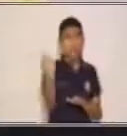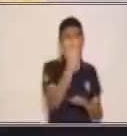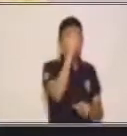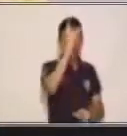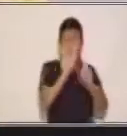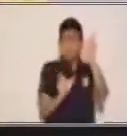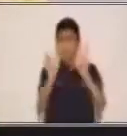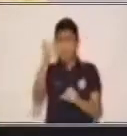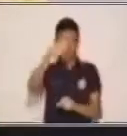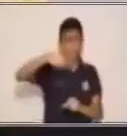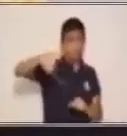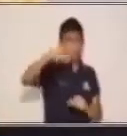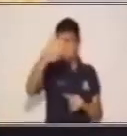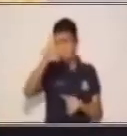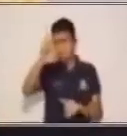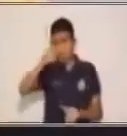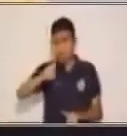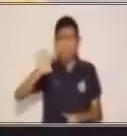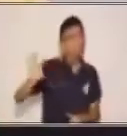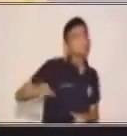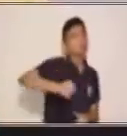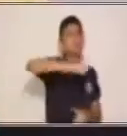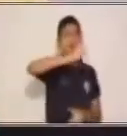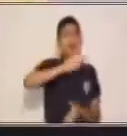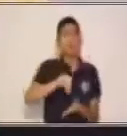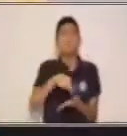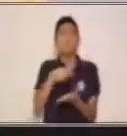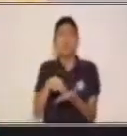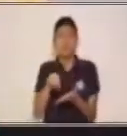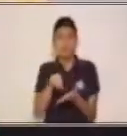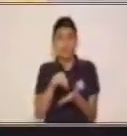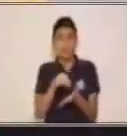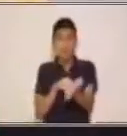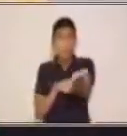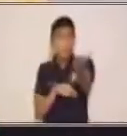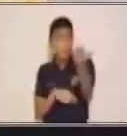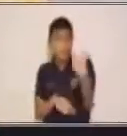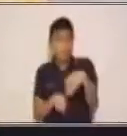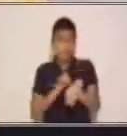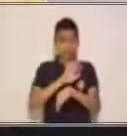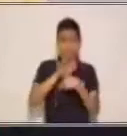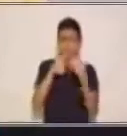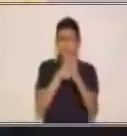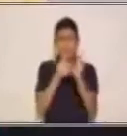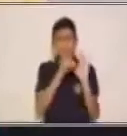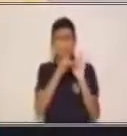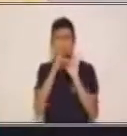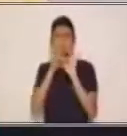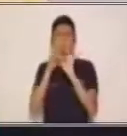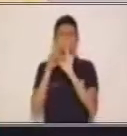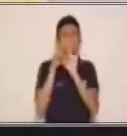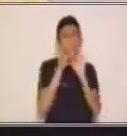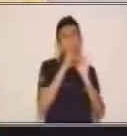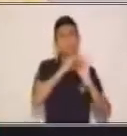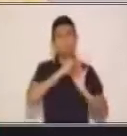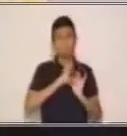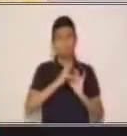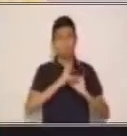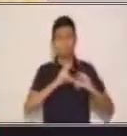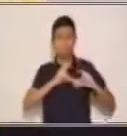mundo tiene que bailar. Vamos muy arriba. Esos